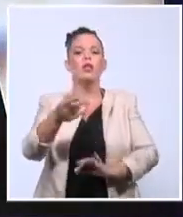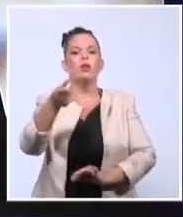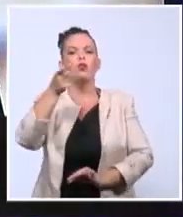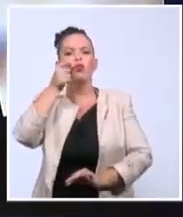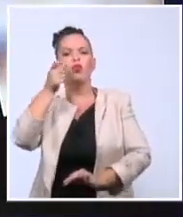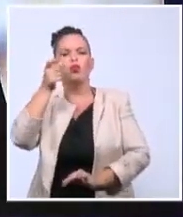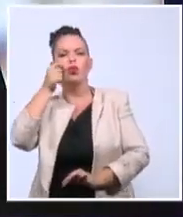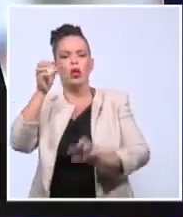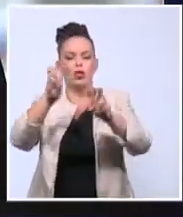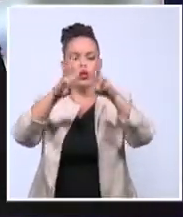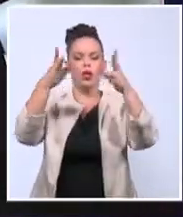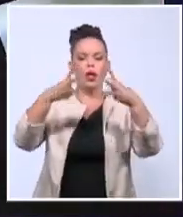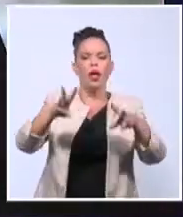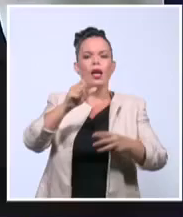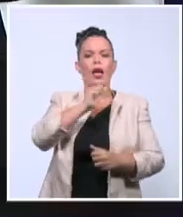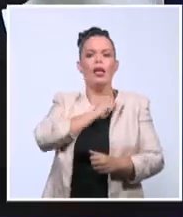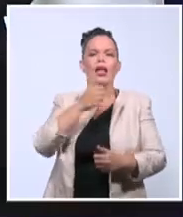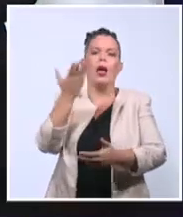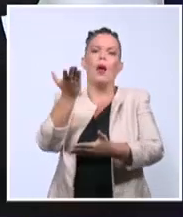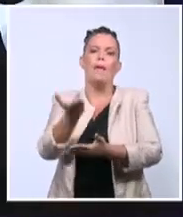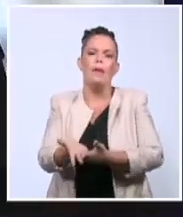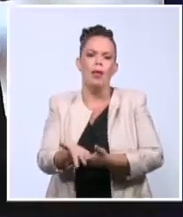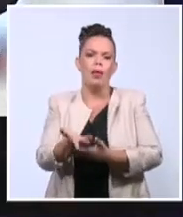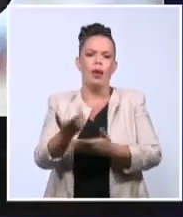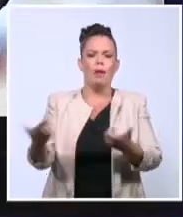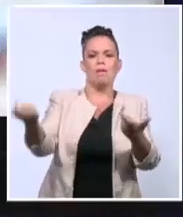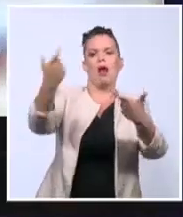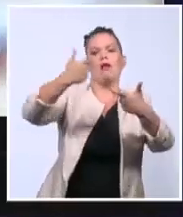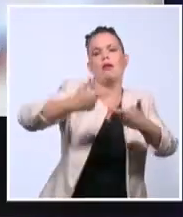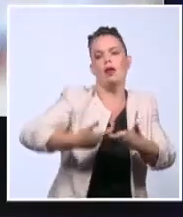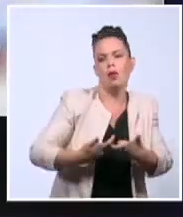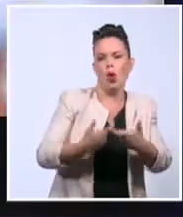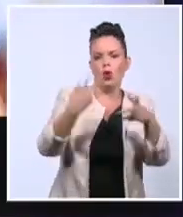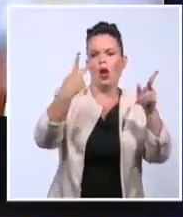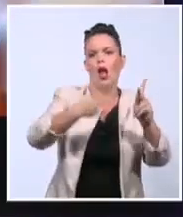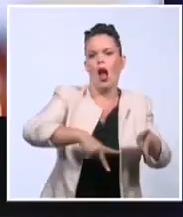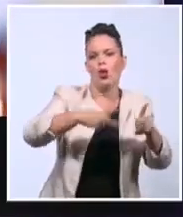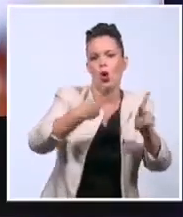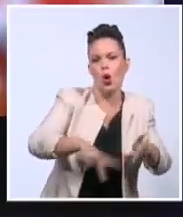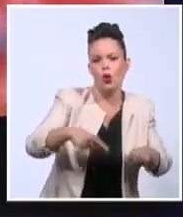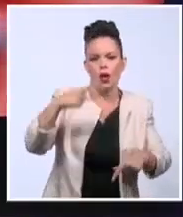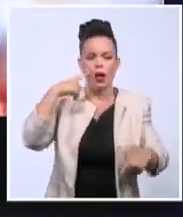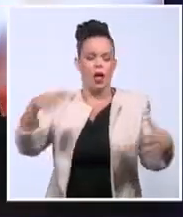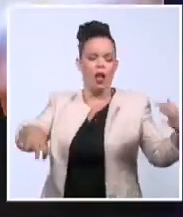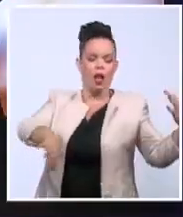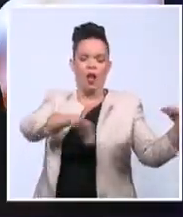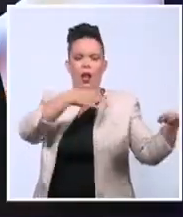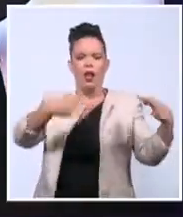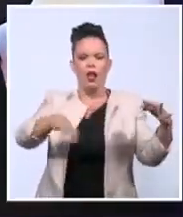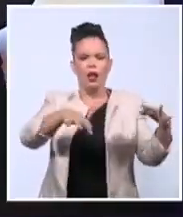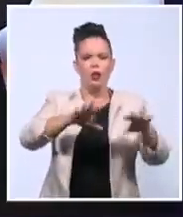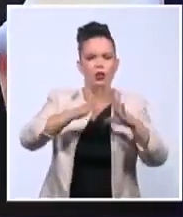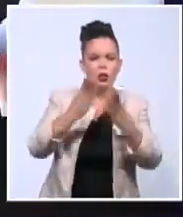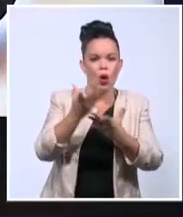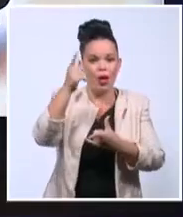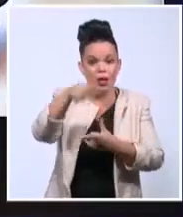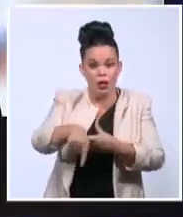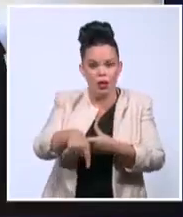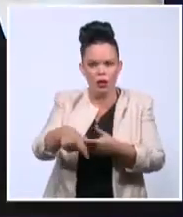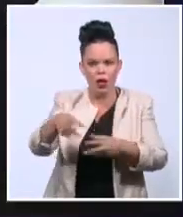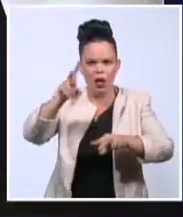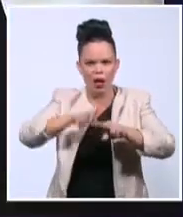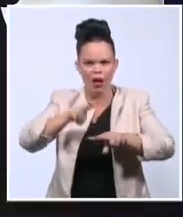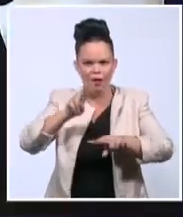internet. O sea, petición de matrimonio, casi desnudo, mariachis, pleno centro de La Habana. ¿Esto qué es? ¿Cómo se